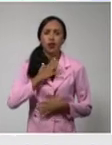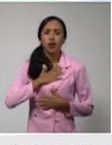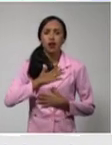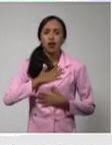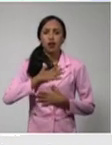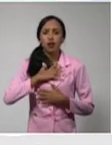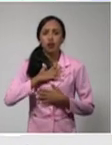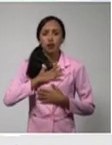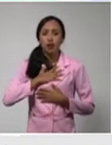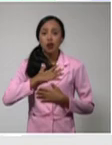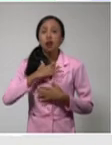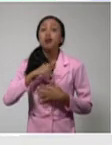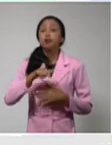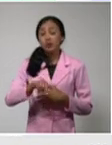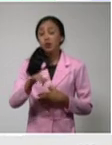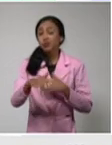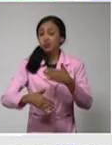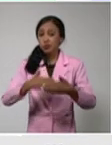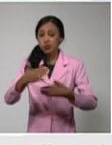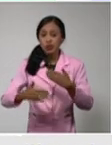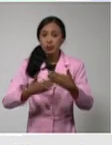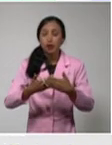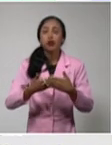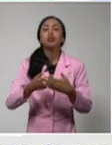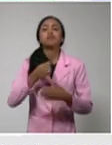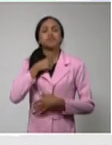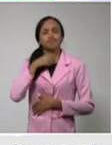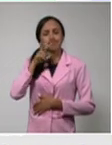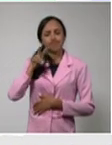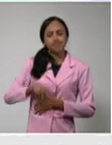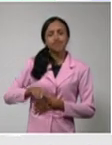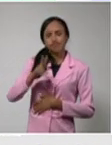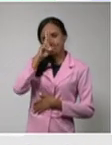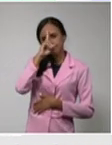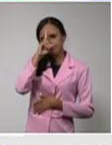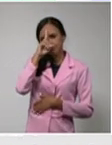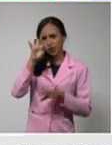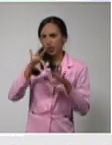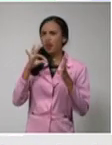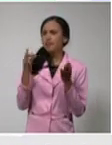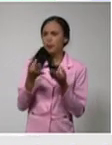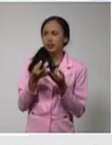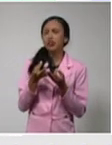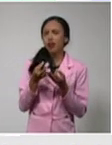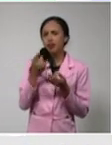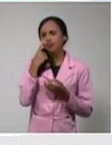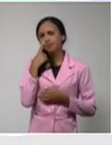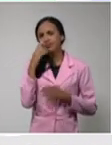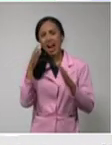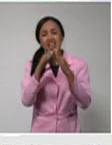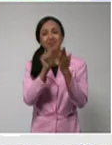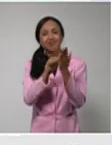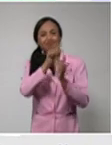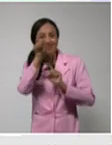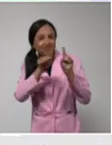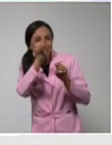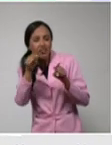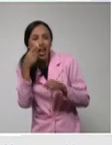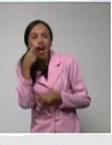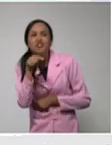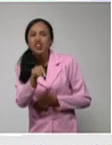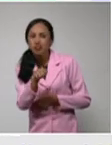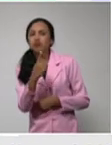Se evaluó por el médico de familia, en la pesquisa que realizaba, inicialmente negativo